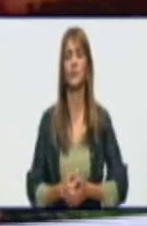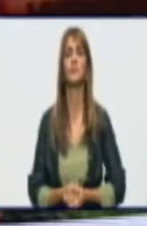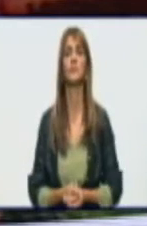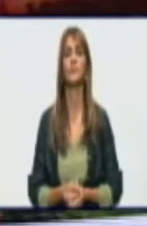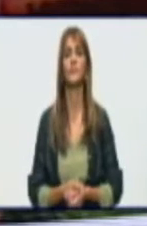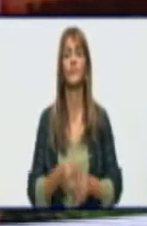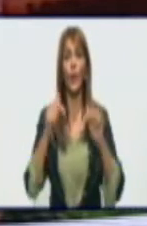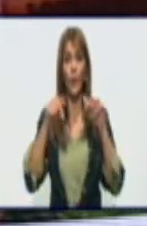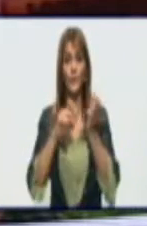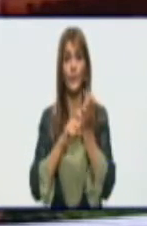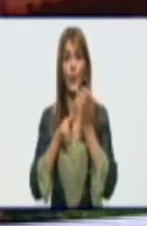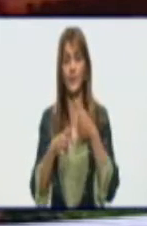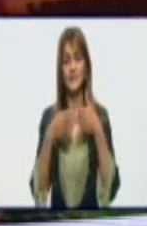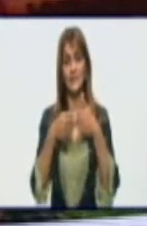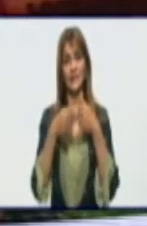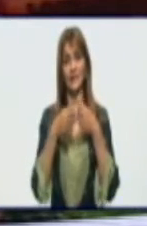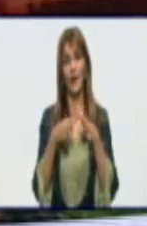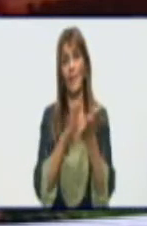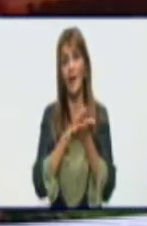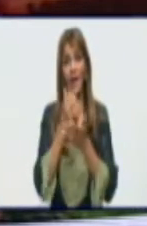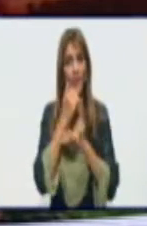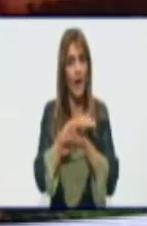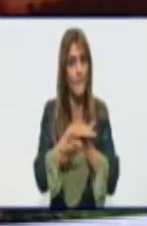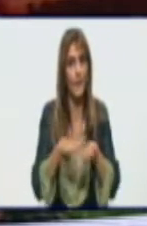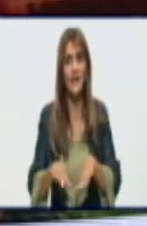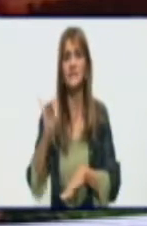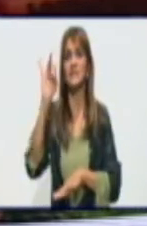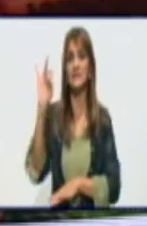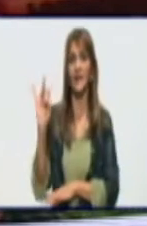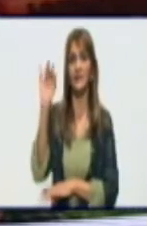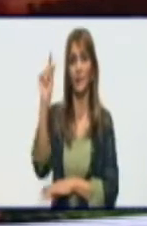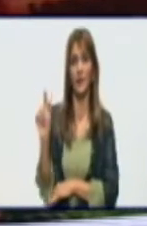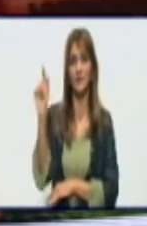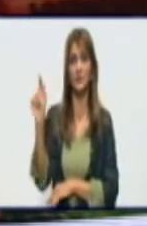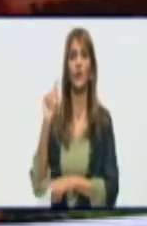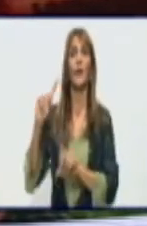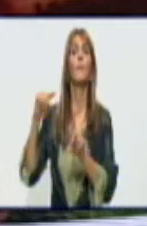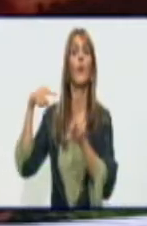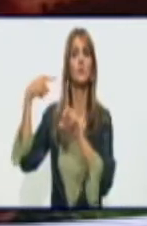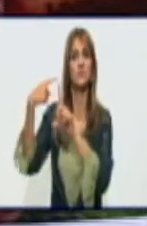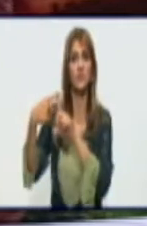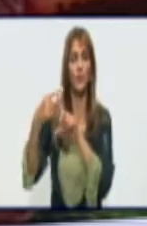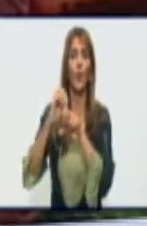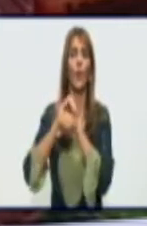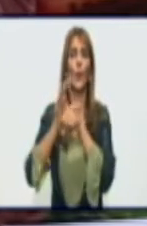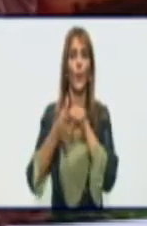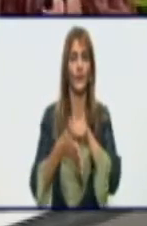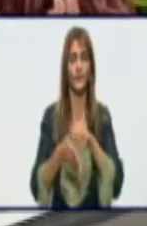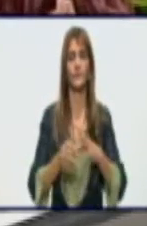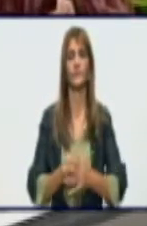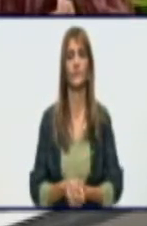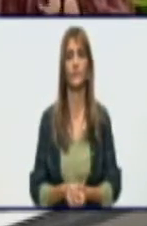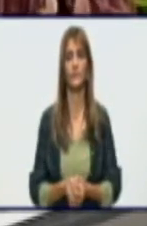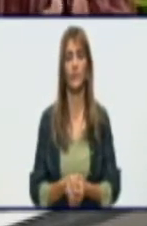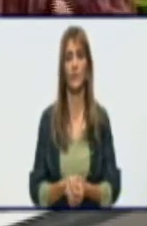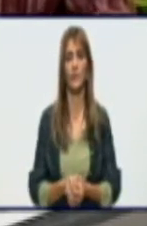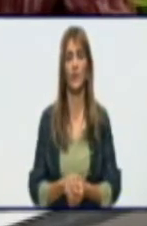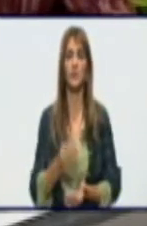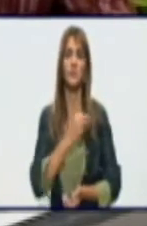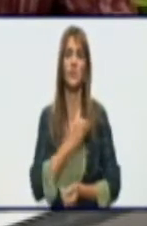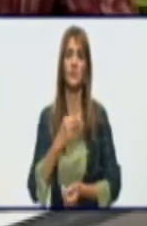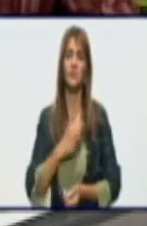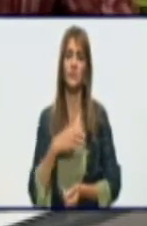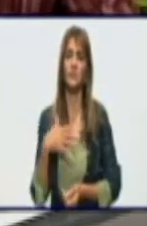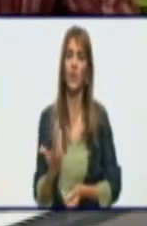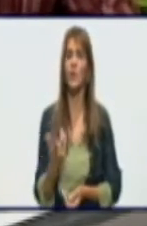Los siete casos confirmados a la COVID-19. Doctor, buenas tardes. ¿Cuál es la panorámica, la situación que